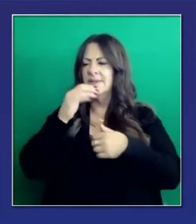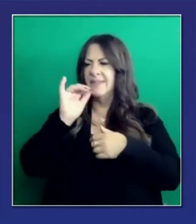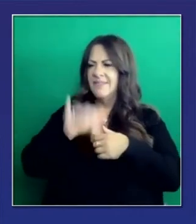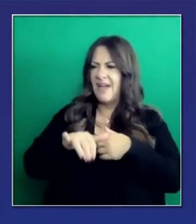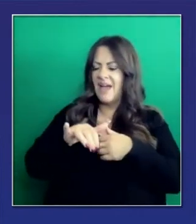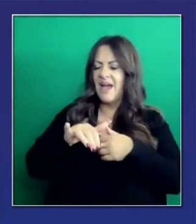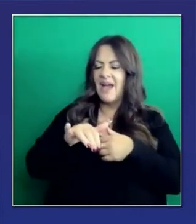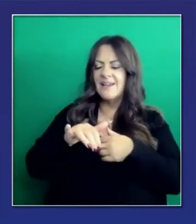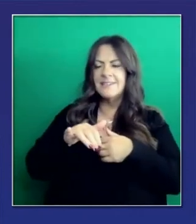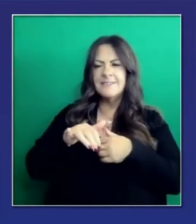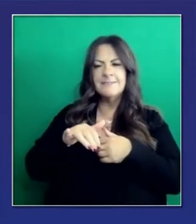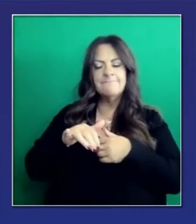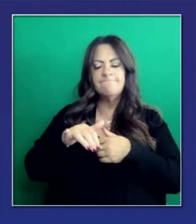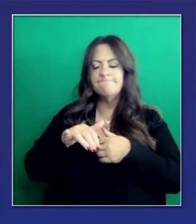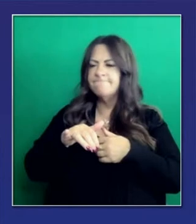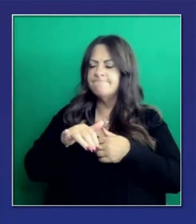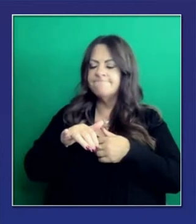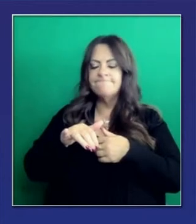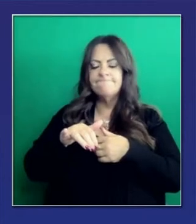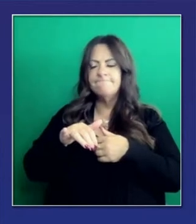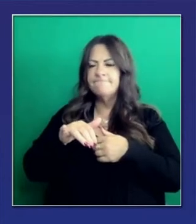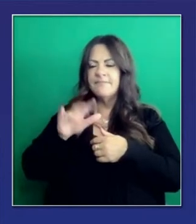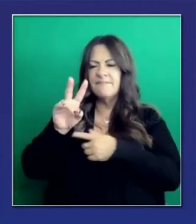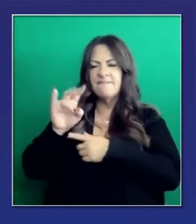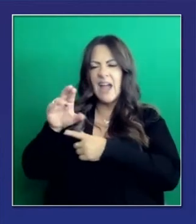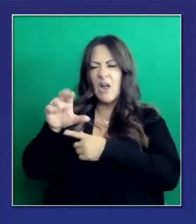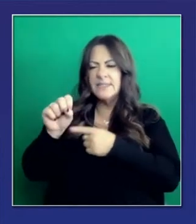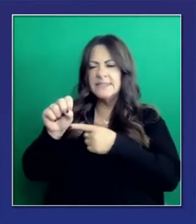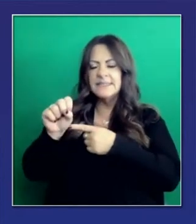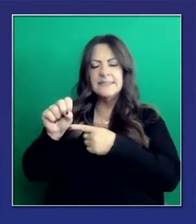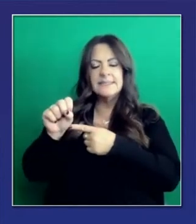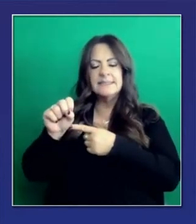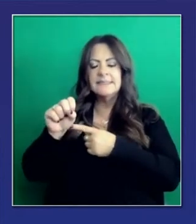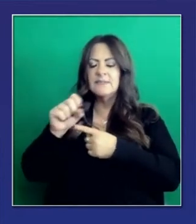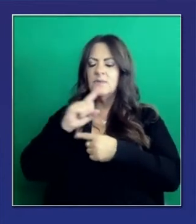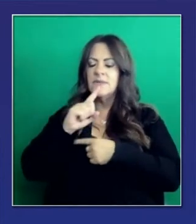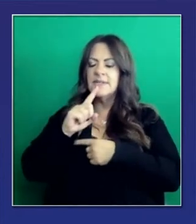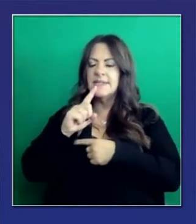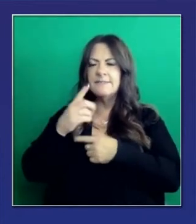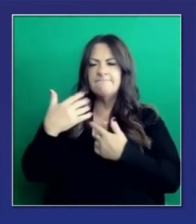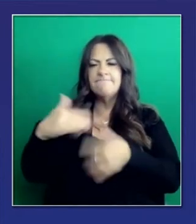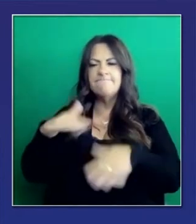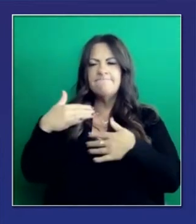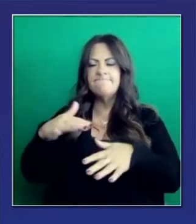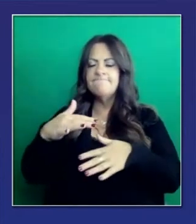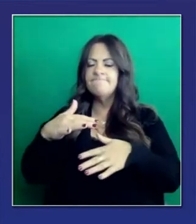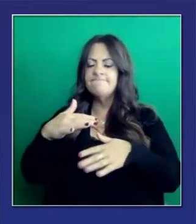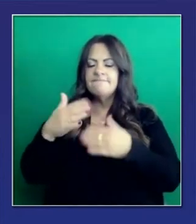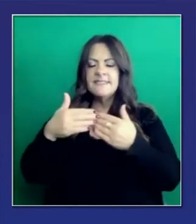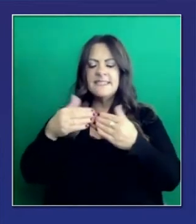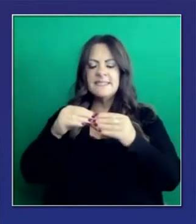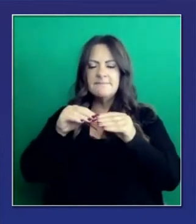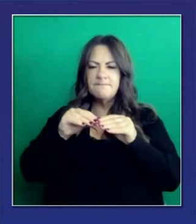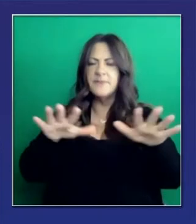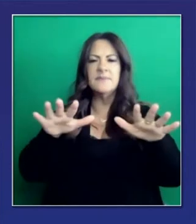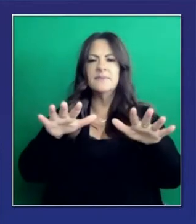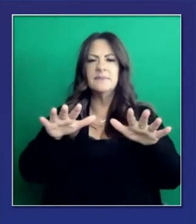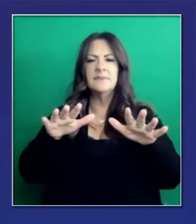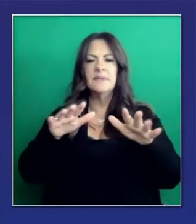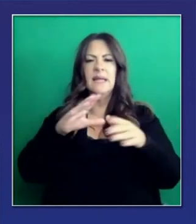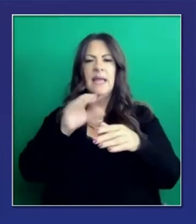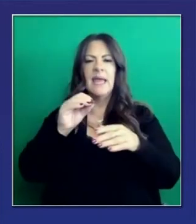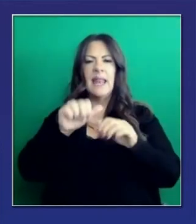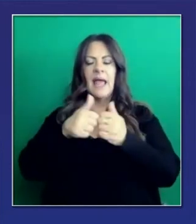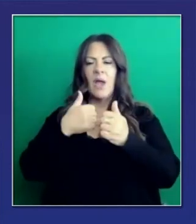este virus tan peligroso nos puede intervenir. Hasta la actualidad estamos